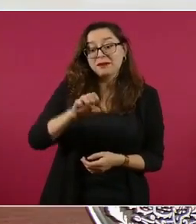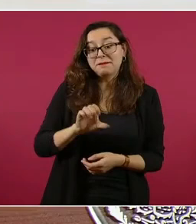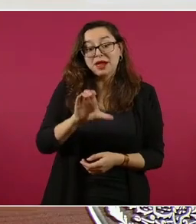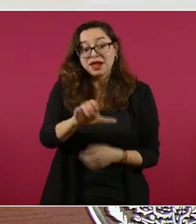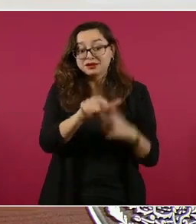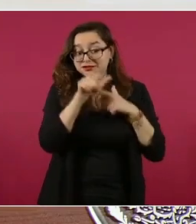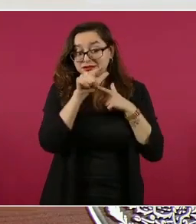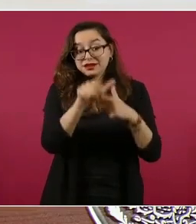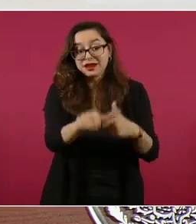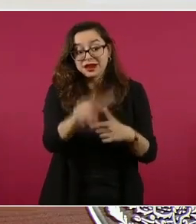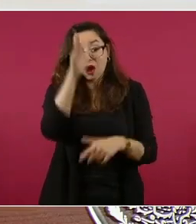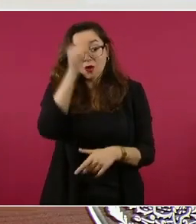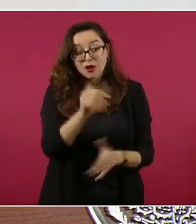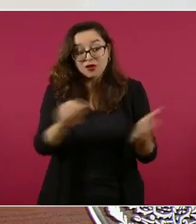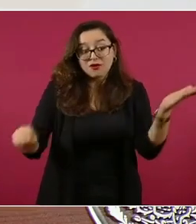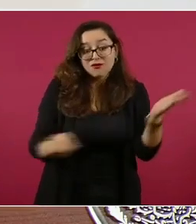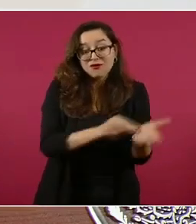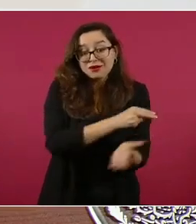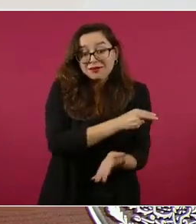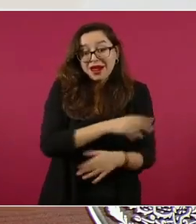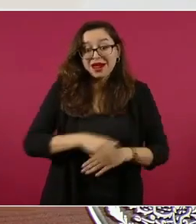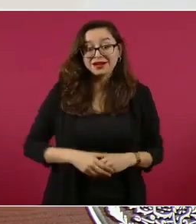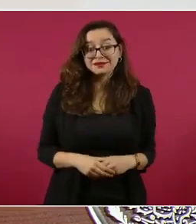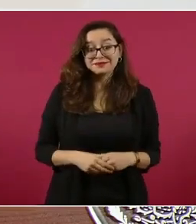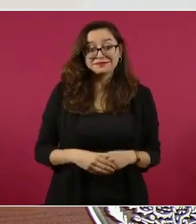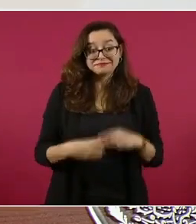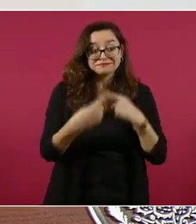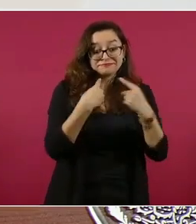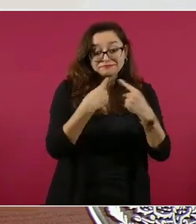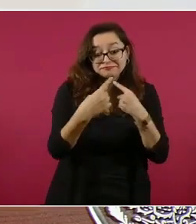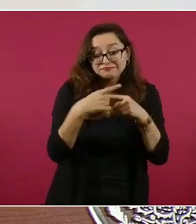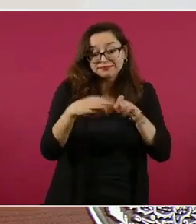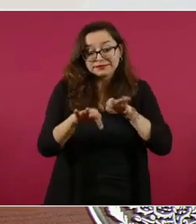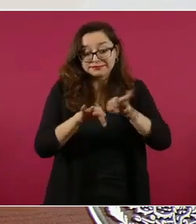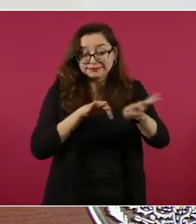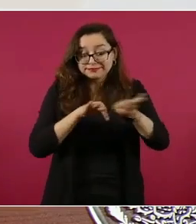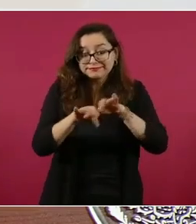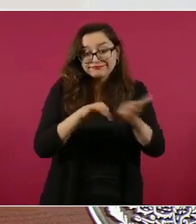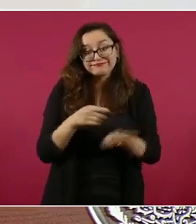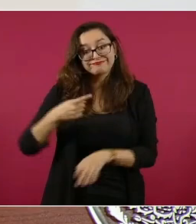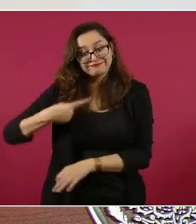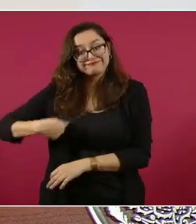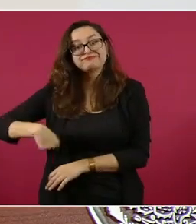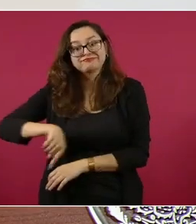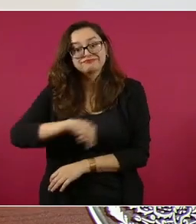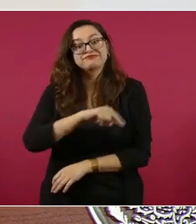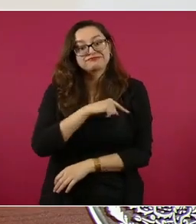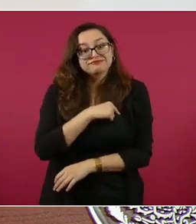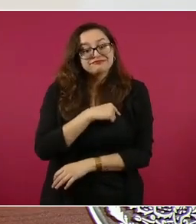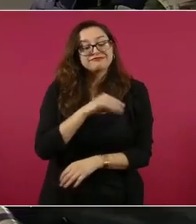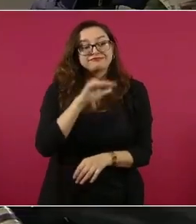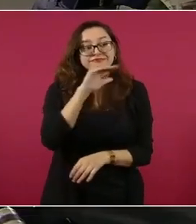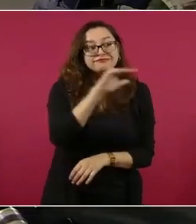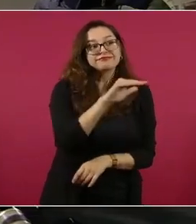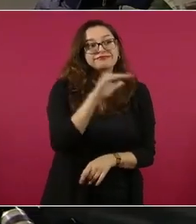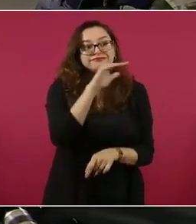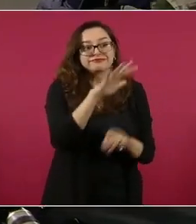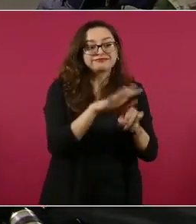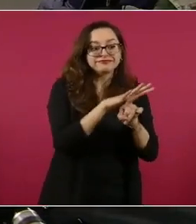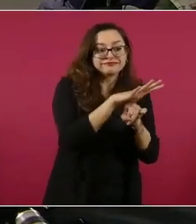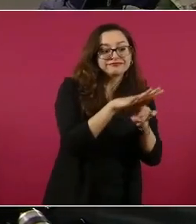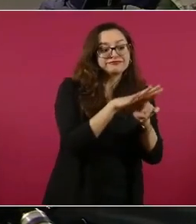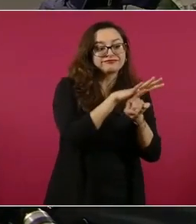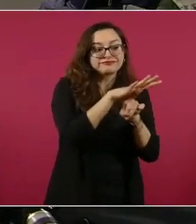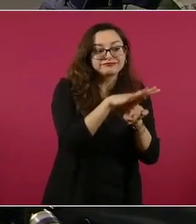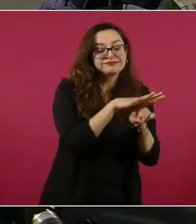y no fue fácil, no fueron tortas de